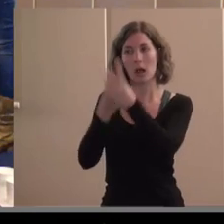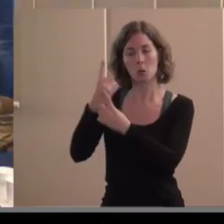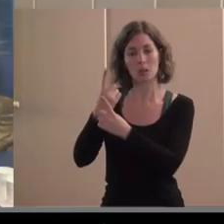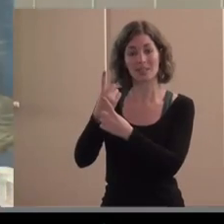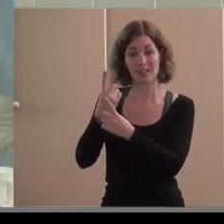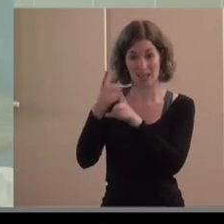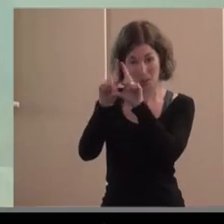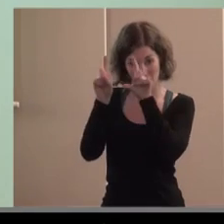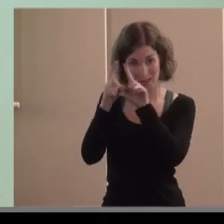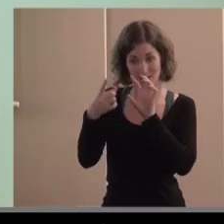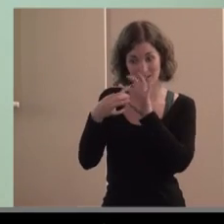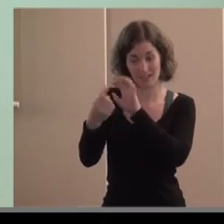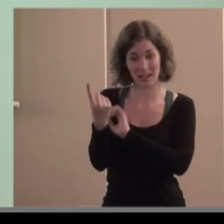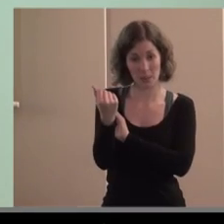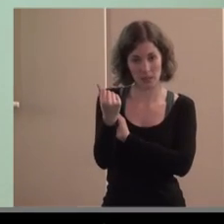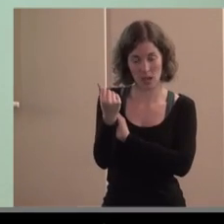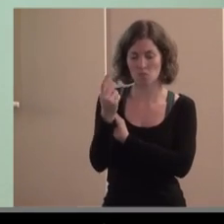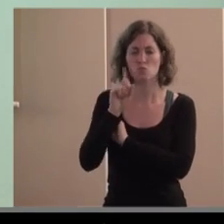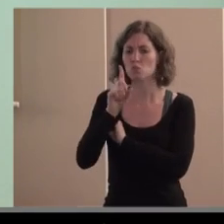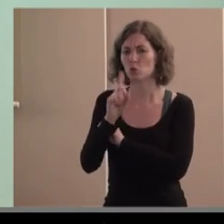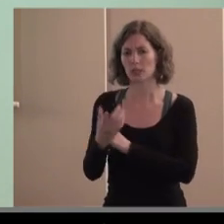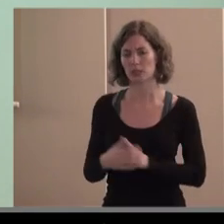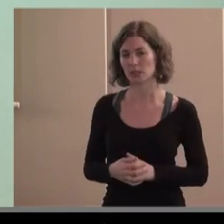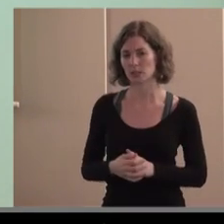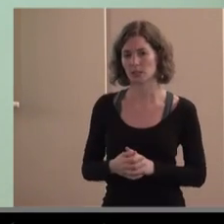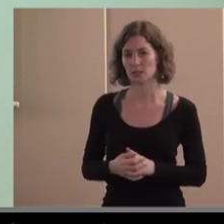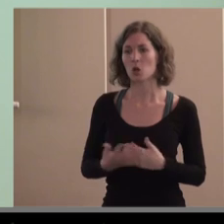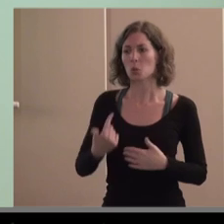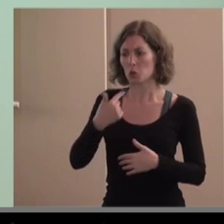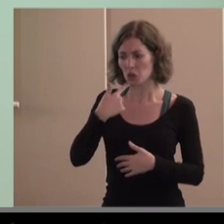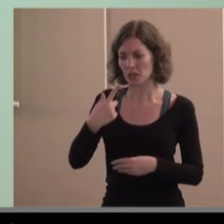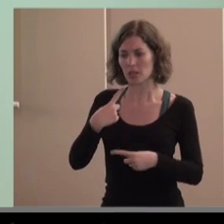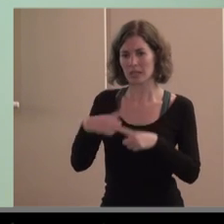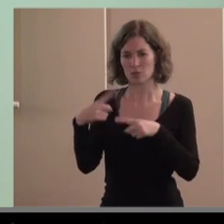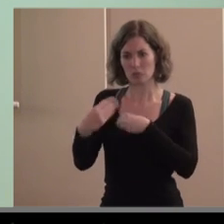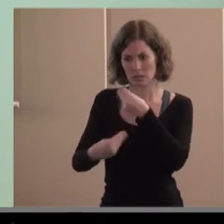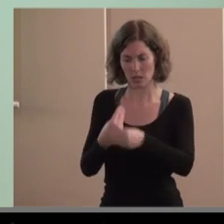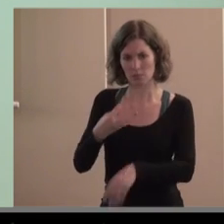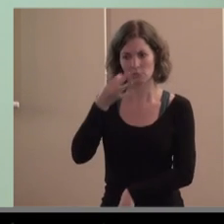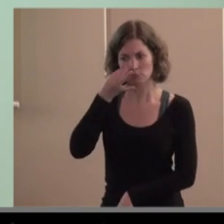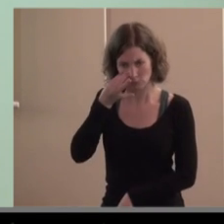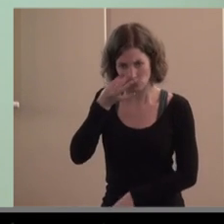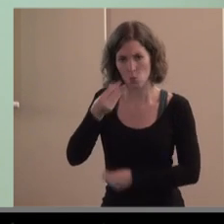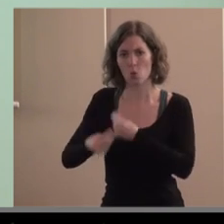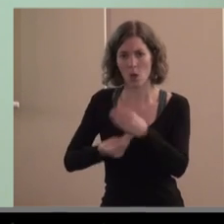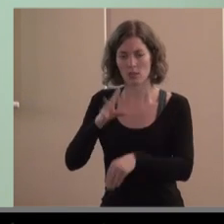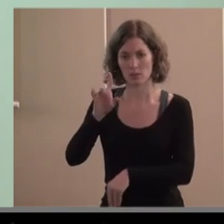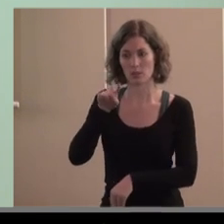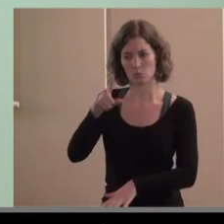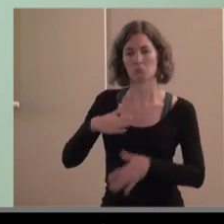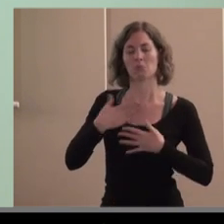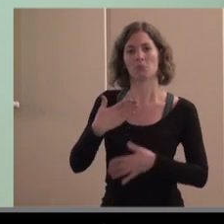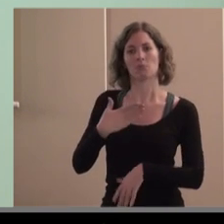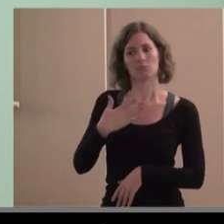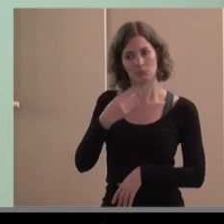capitales no mienten cuando dicen lo que dicen que hacen lo hacen y esto es una sorpresa agradable si lo